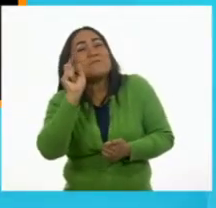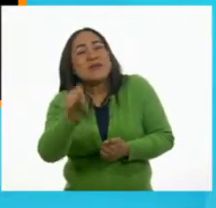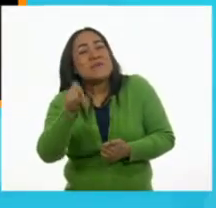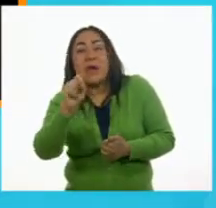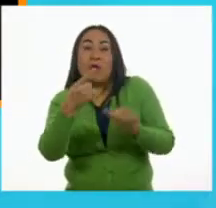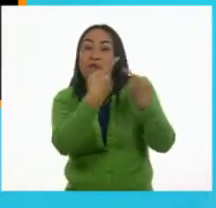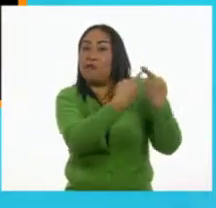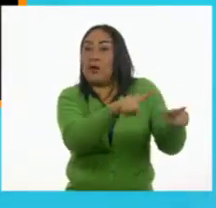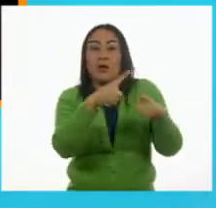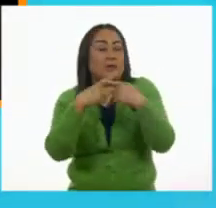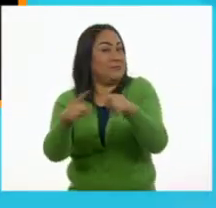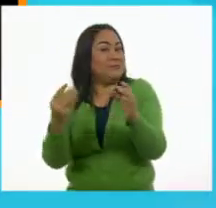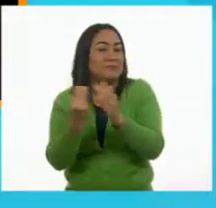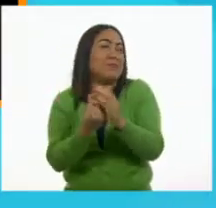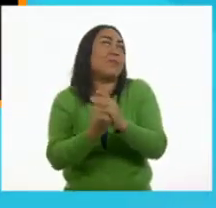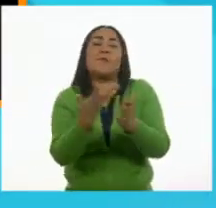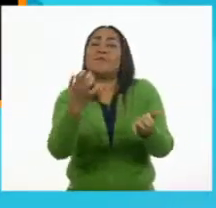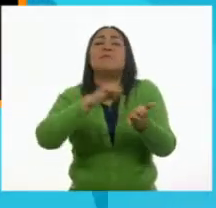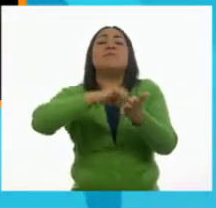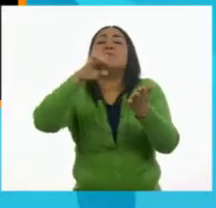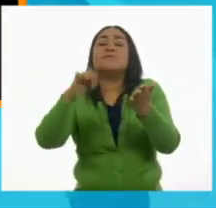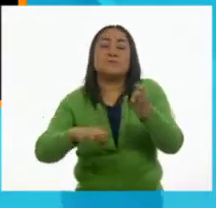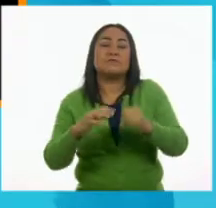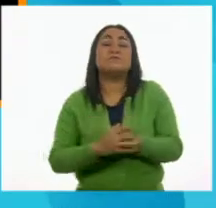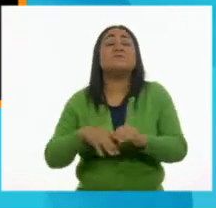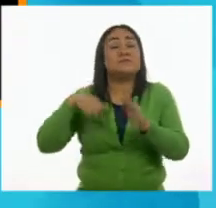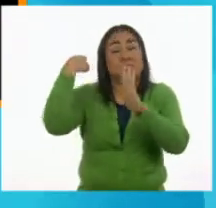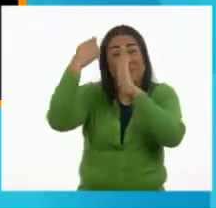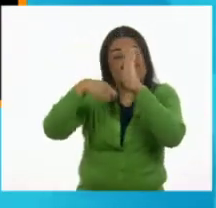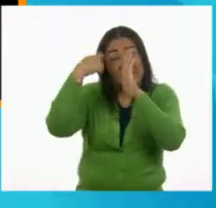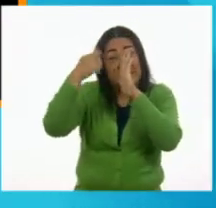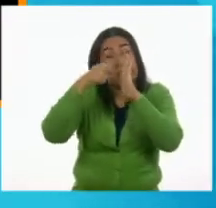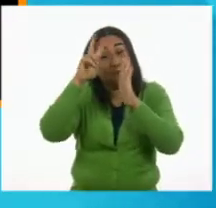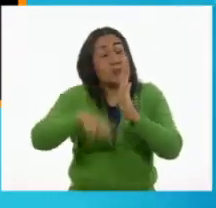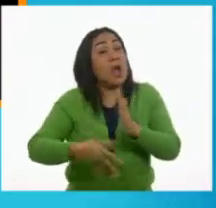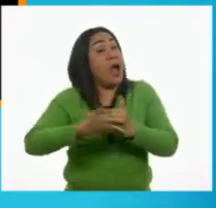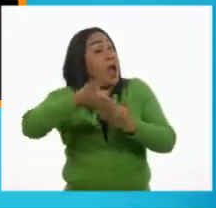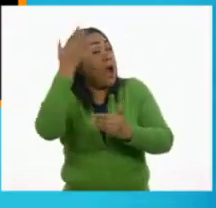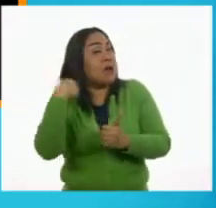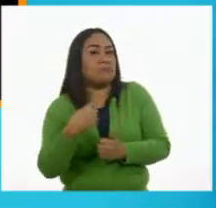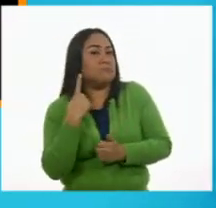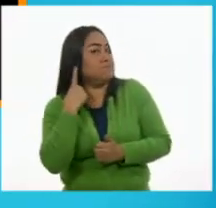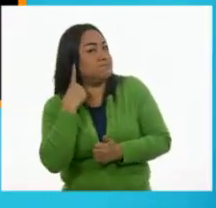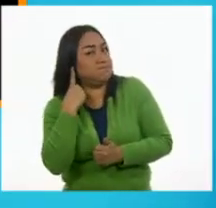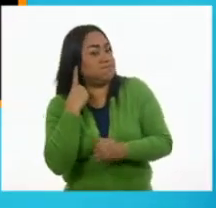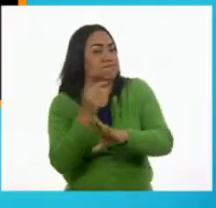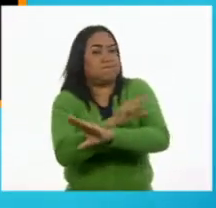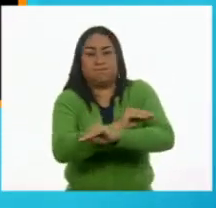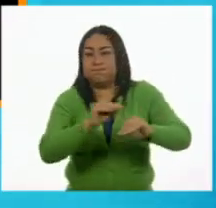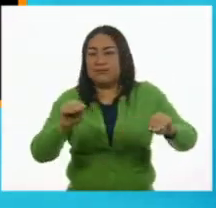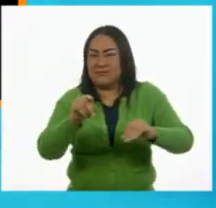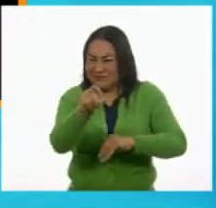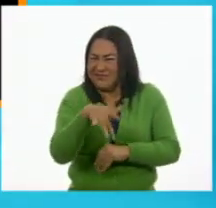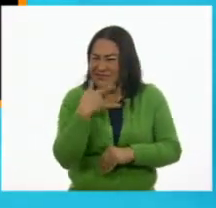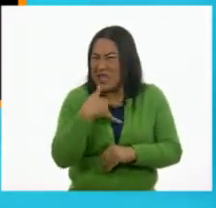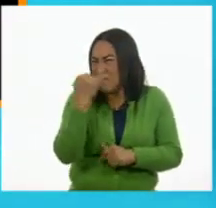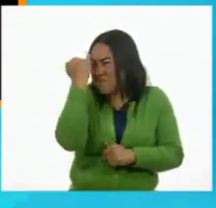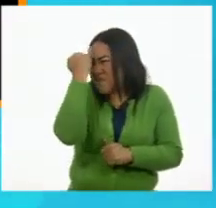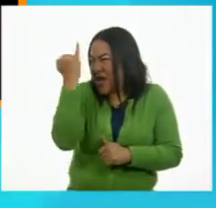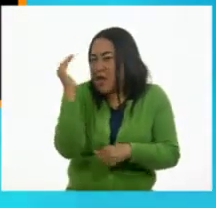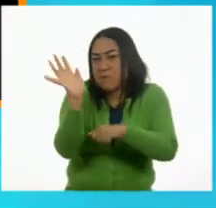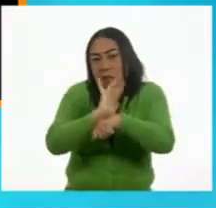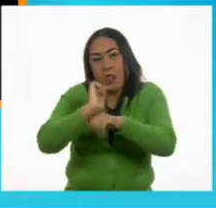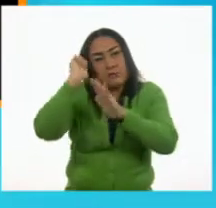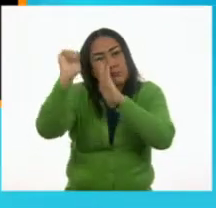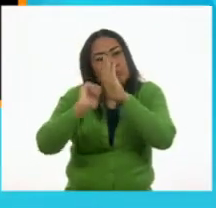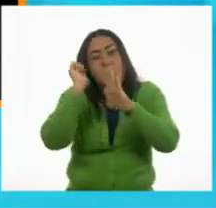visto. Por ejemplo, las películas no tenían sonido. ¿Se imaginan una película sin sonido?